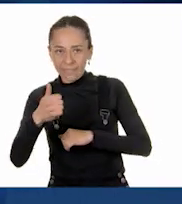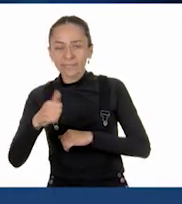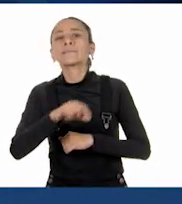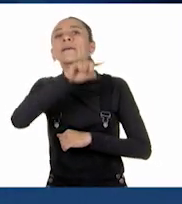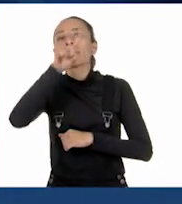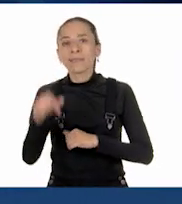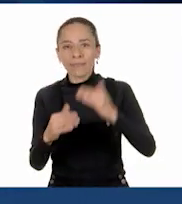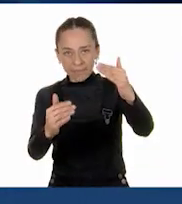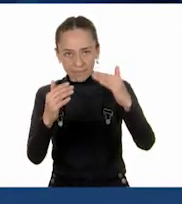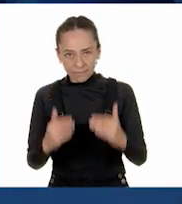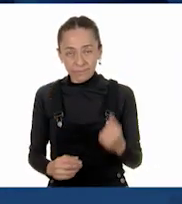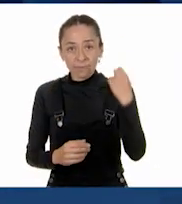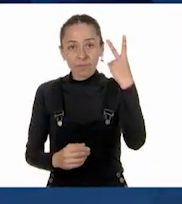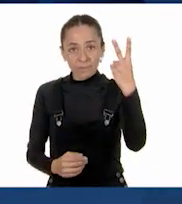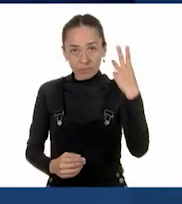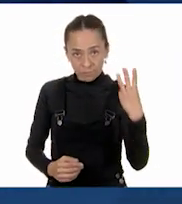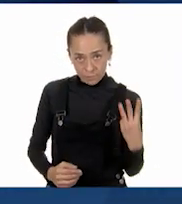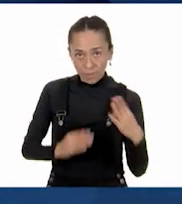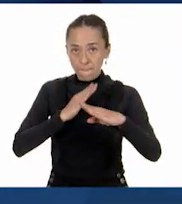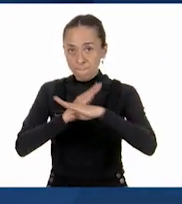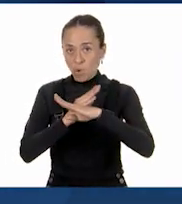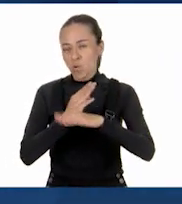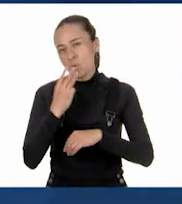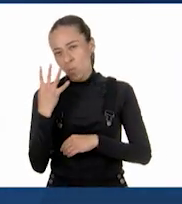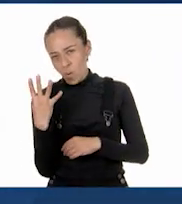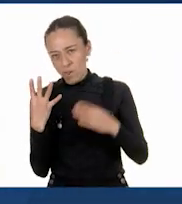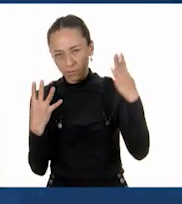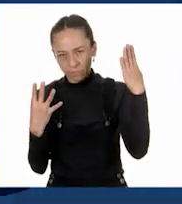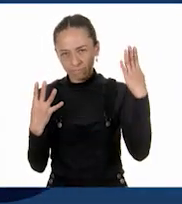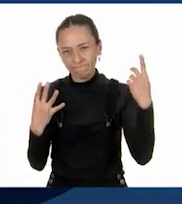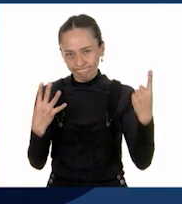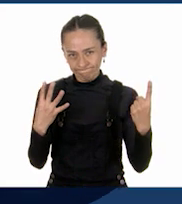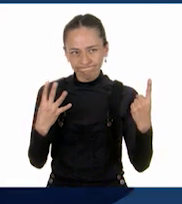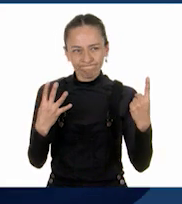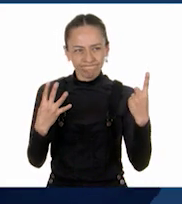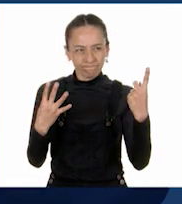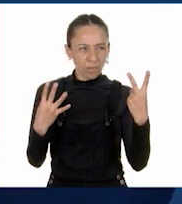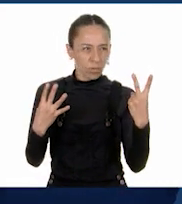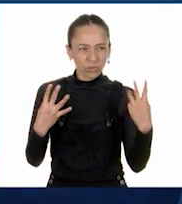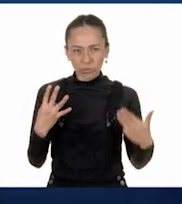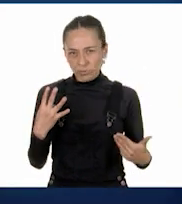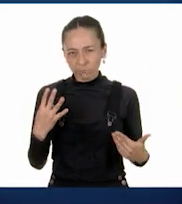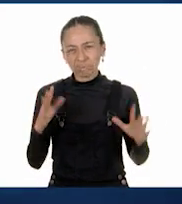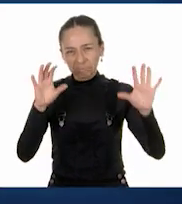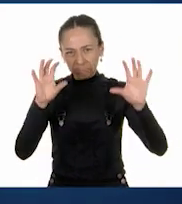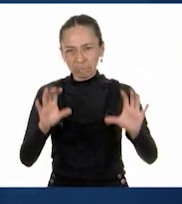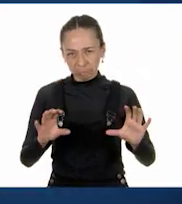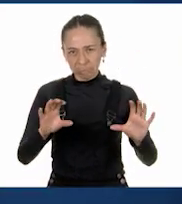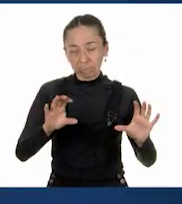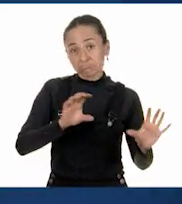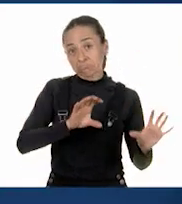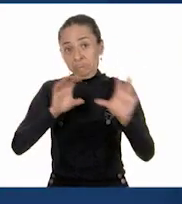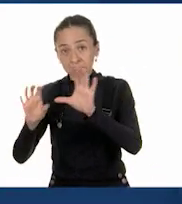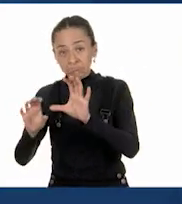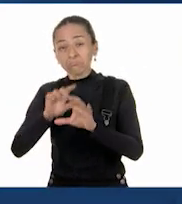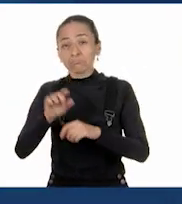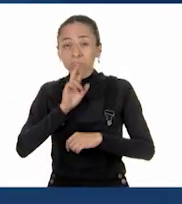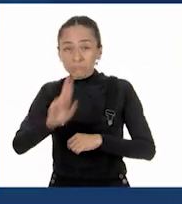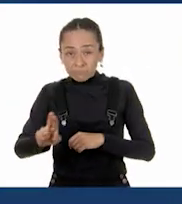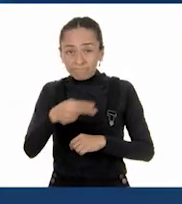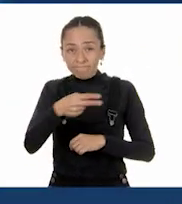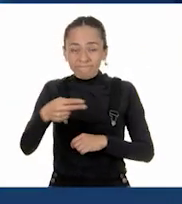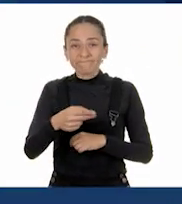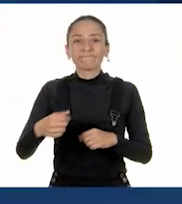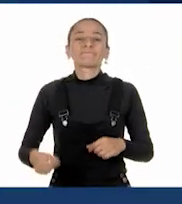denominador de dos tercios por cuatro. Así tenemos que esta es seis doceavos